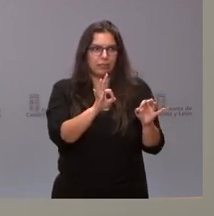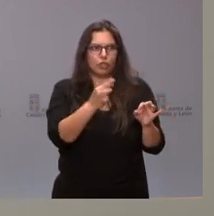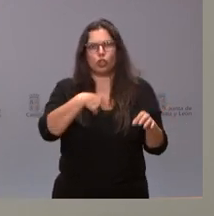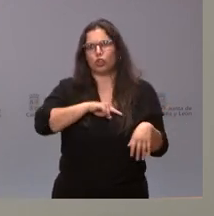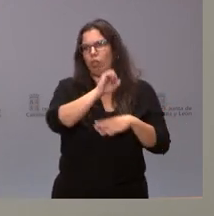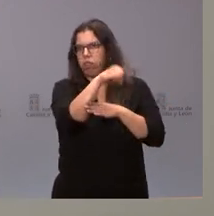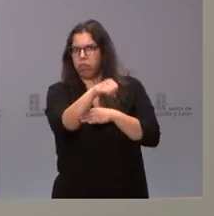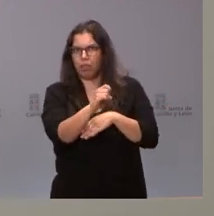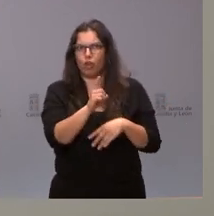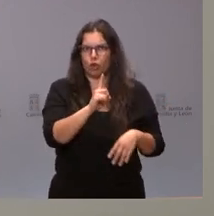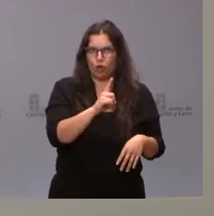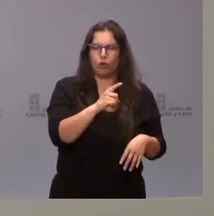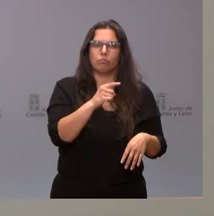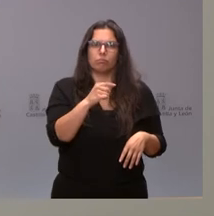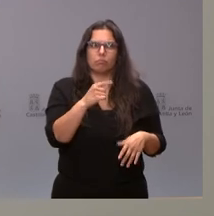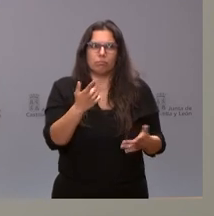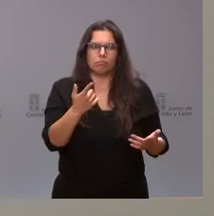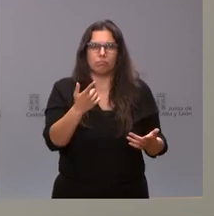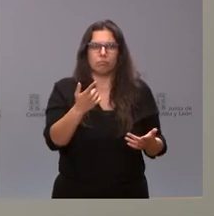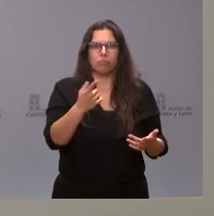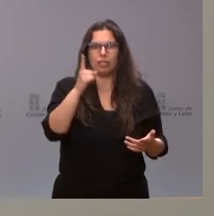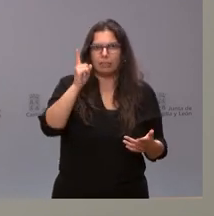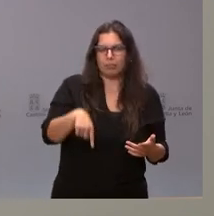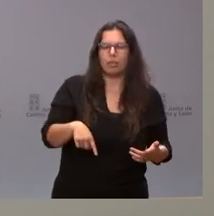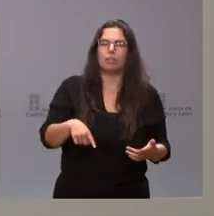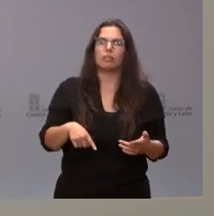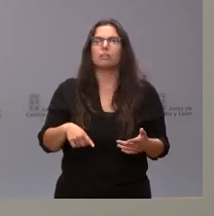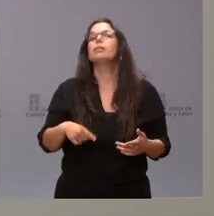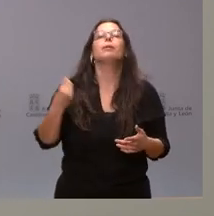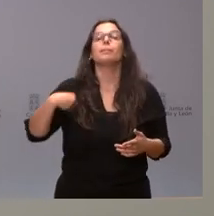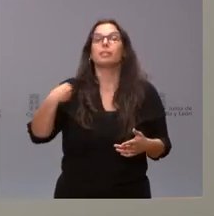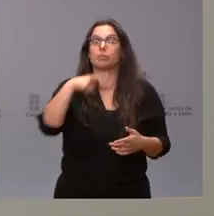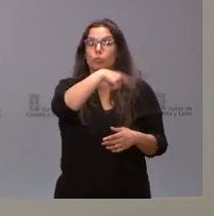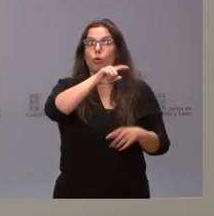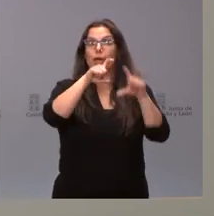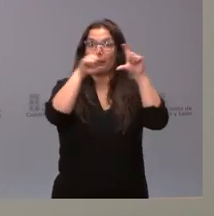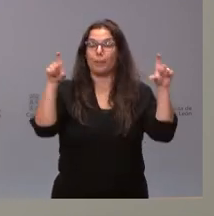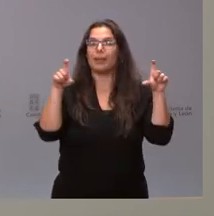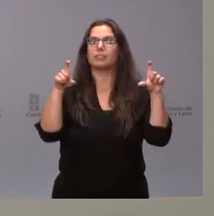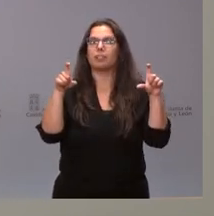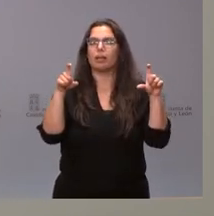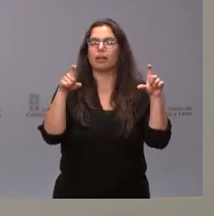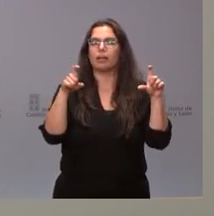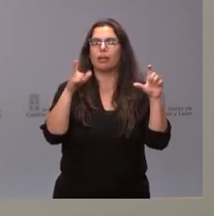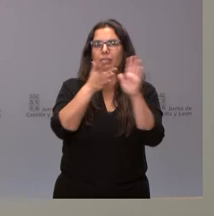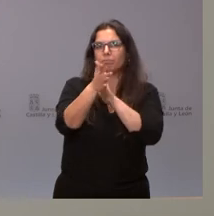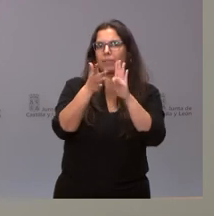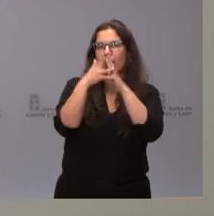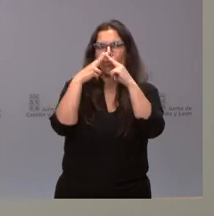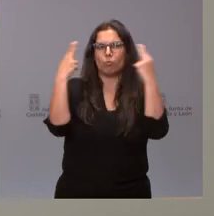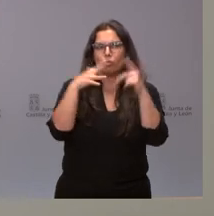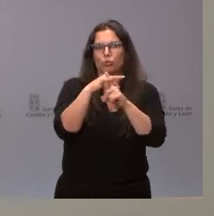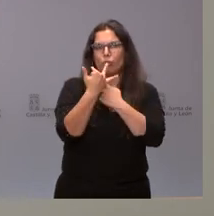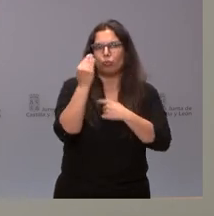y que yo se la apunto, porque también la ha hecho pública la propia empresa en relación con la situación